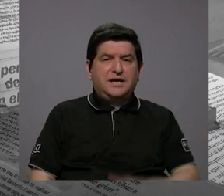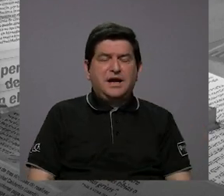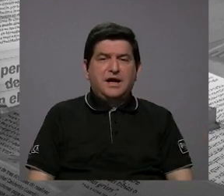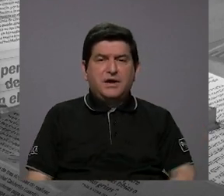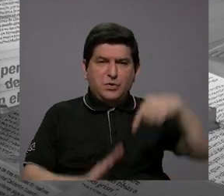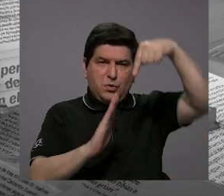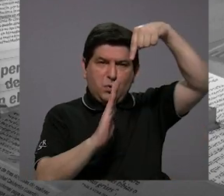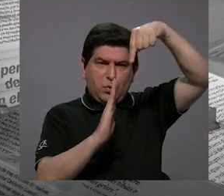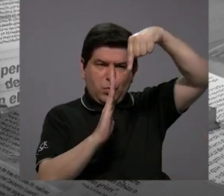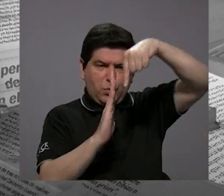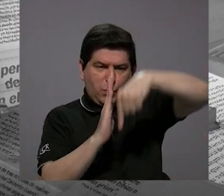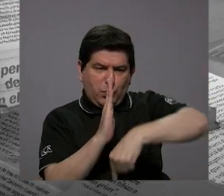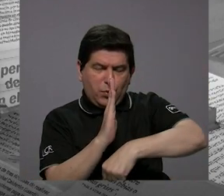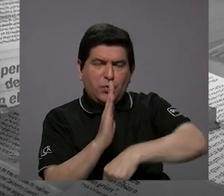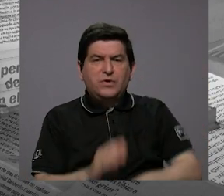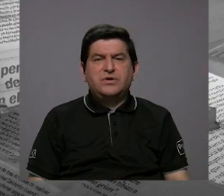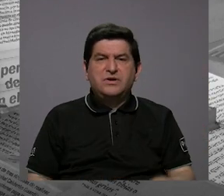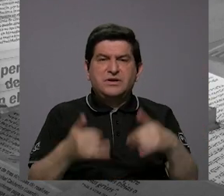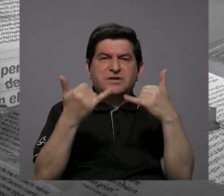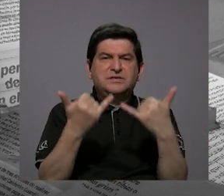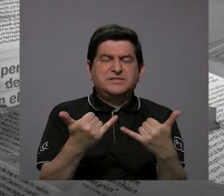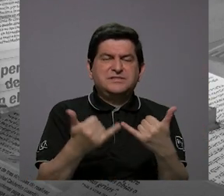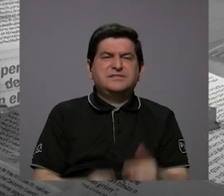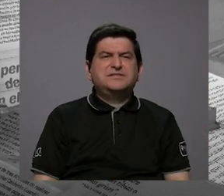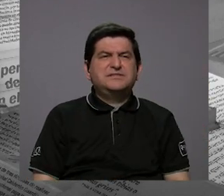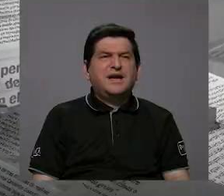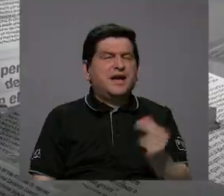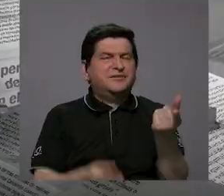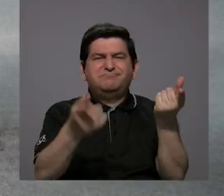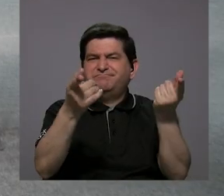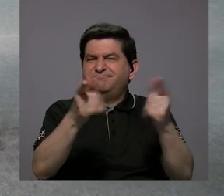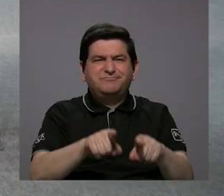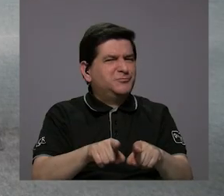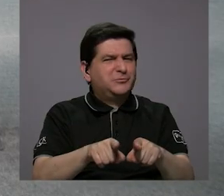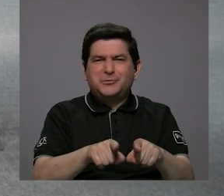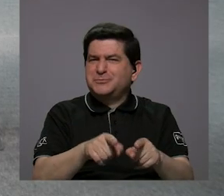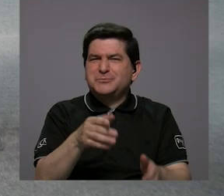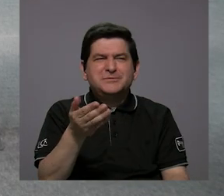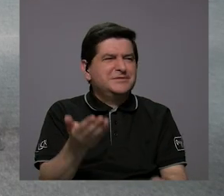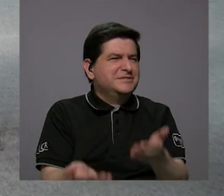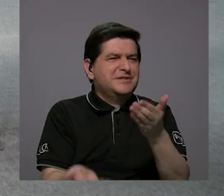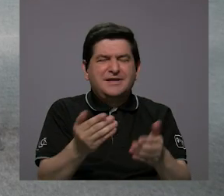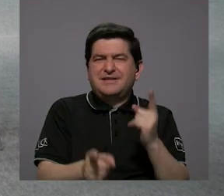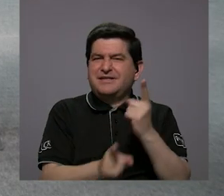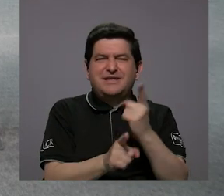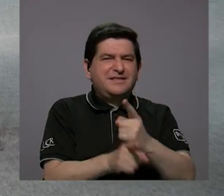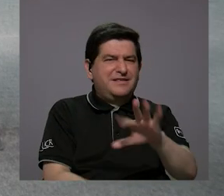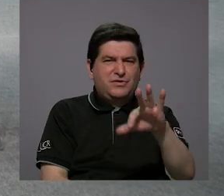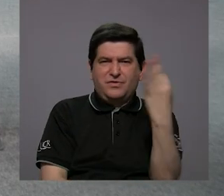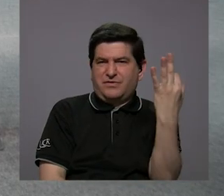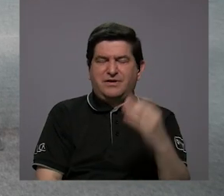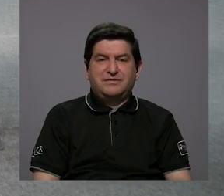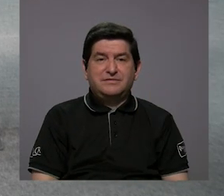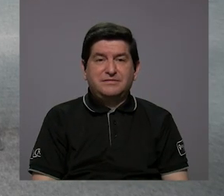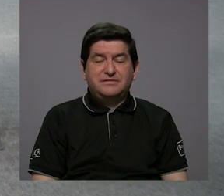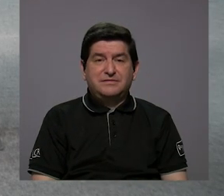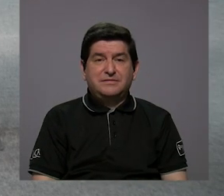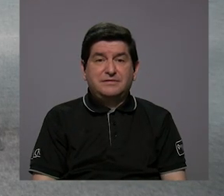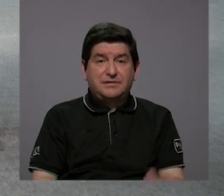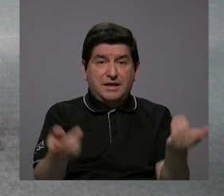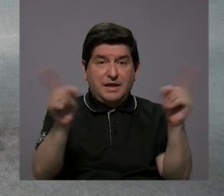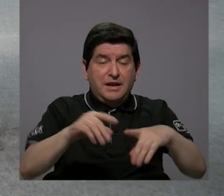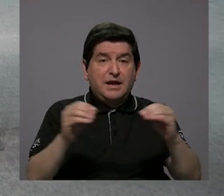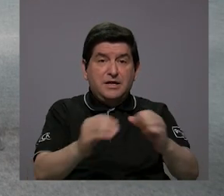pozos no se está dando tal vez como debería, ¿verdad? El caso más